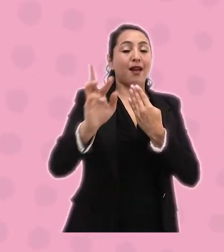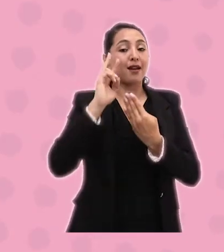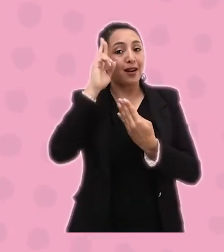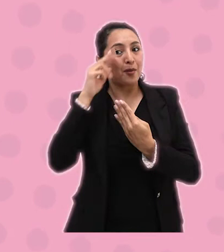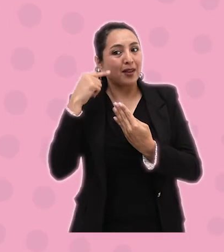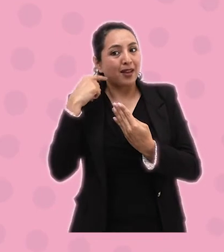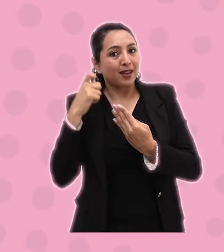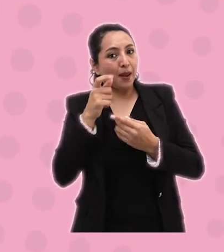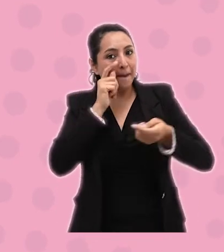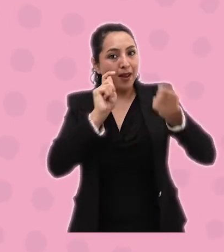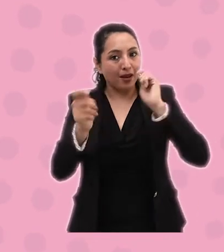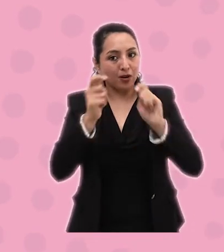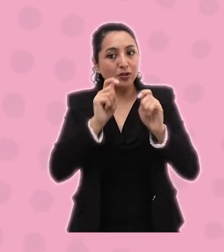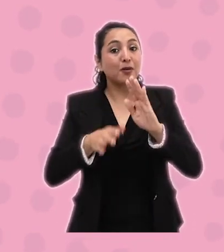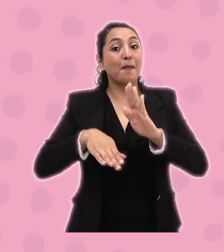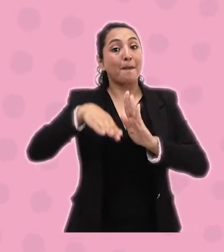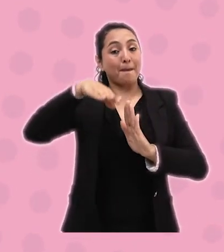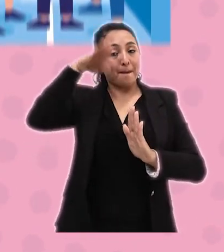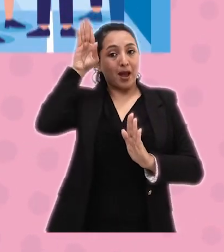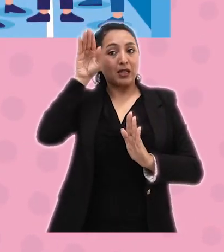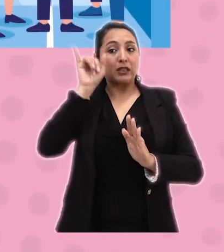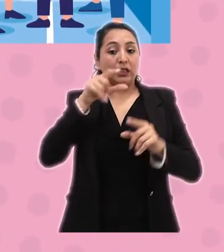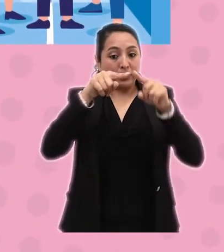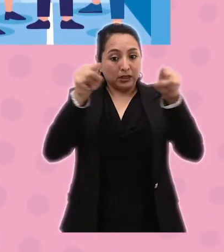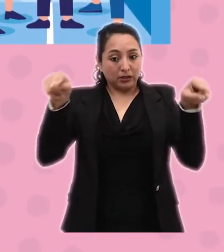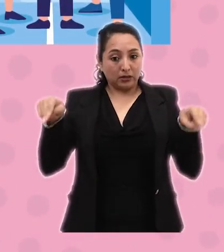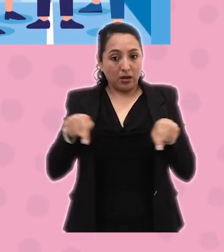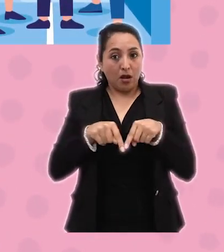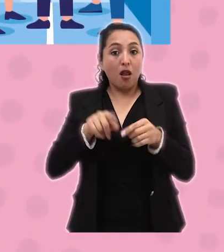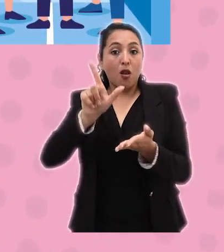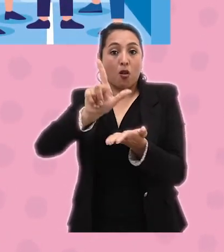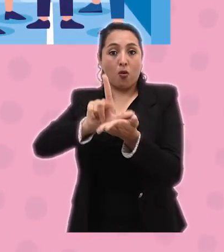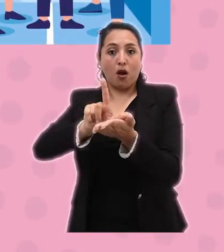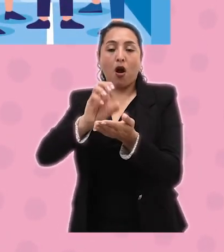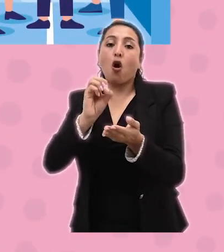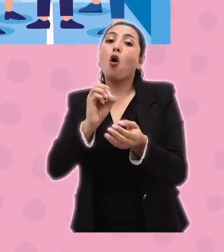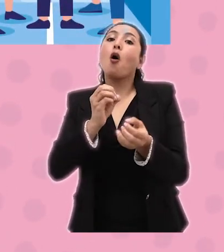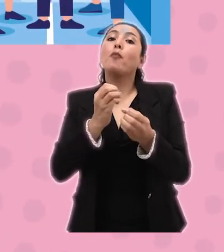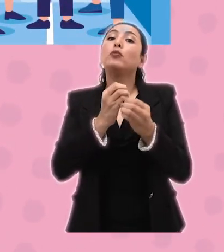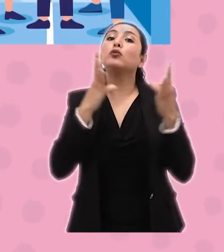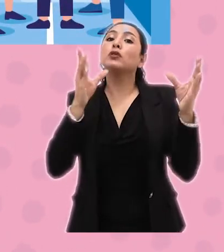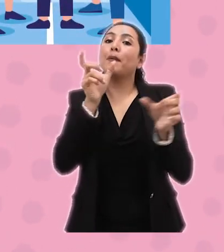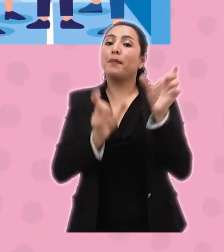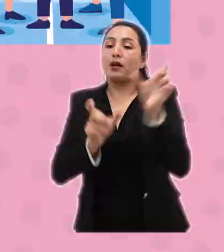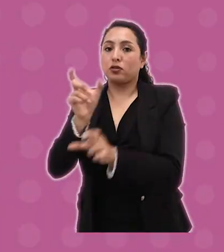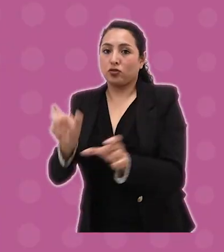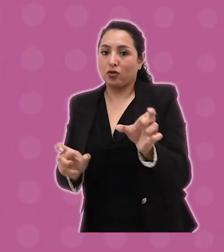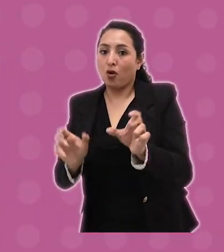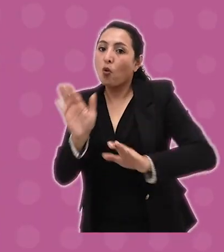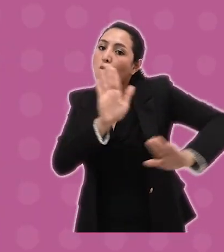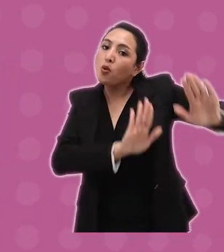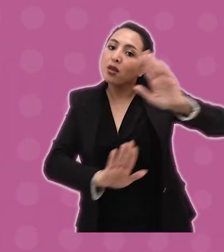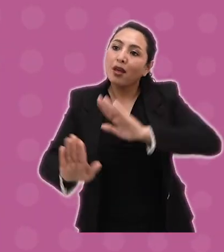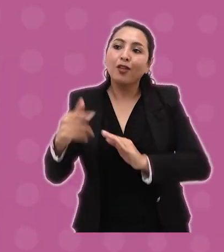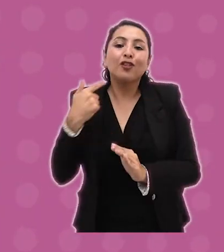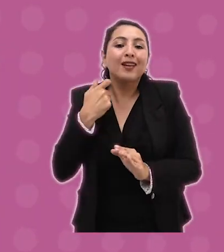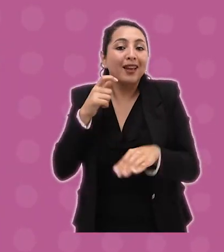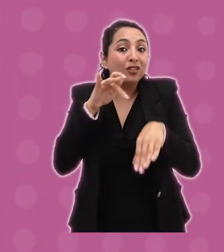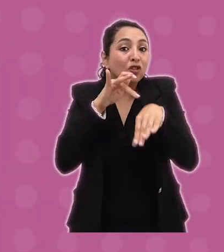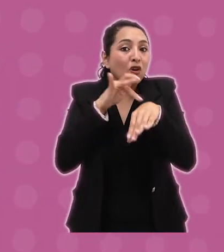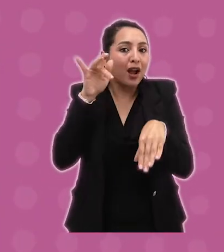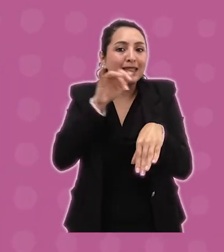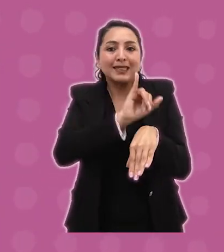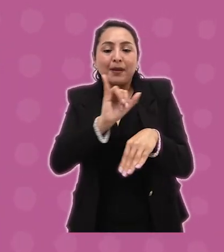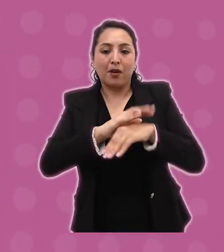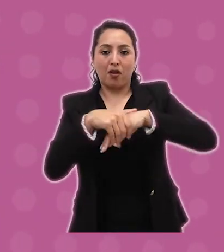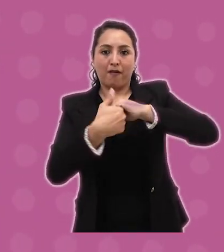Recordemos que el riesgo de contagio es mayor si estamos en espacios cerrados o con un gran número de personas. Cuidado con lo que tocamos.